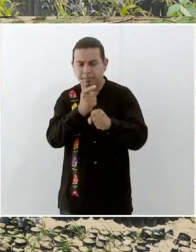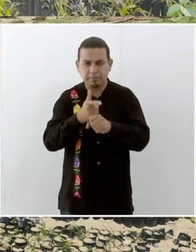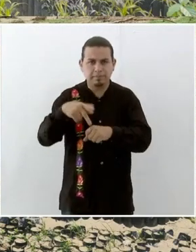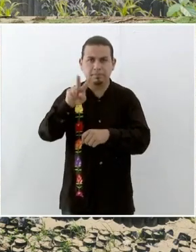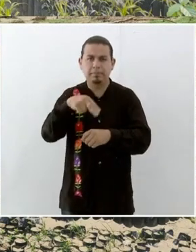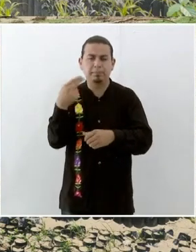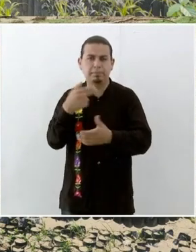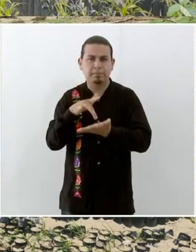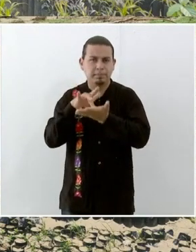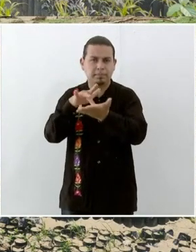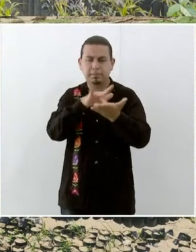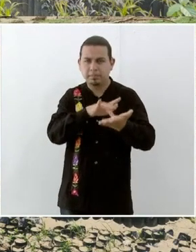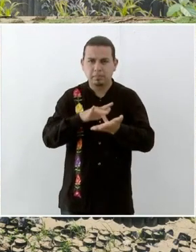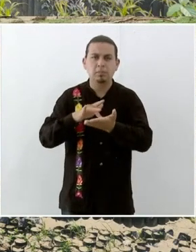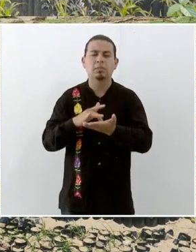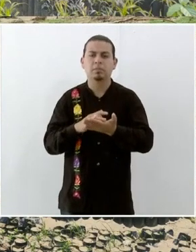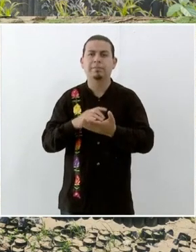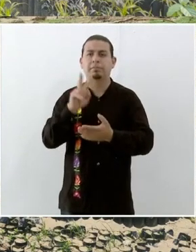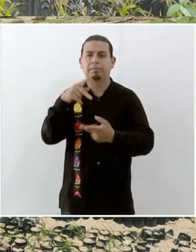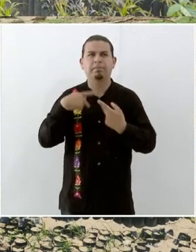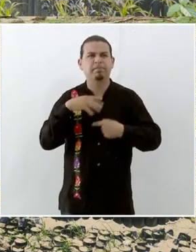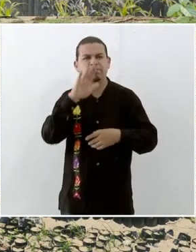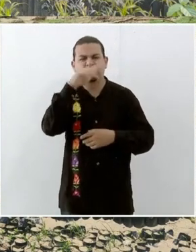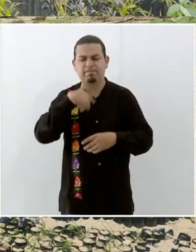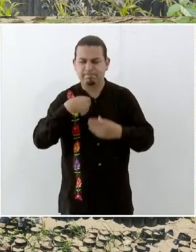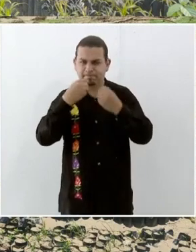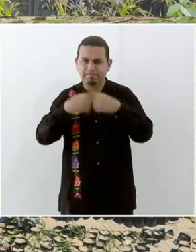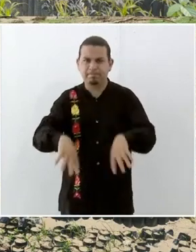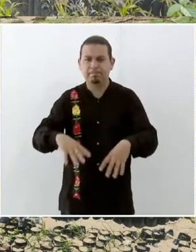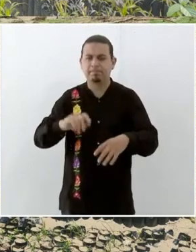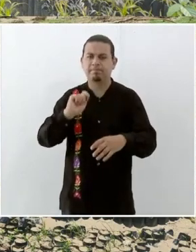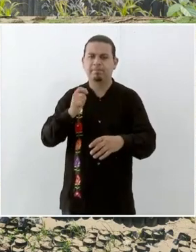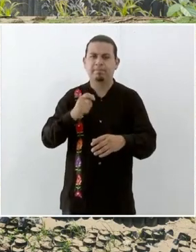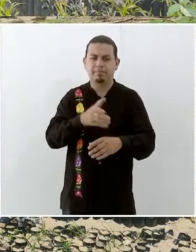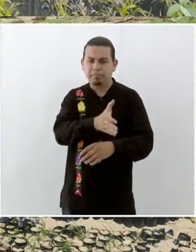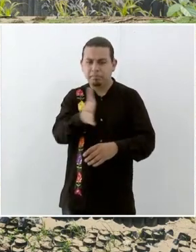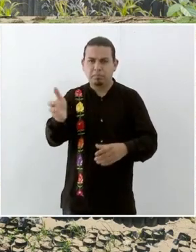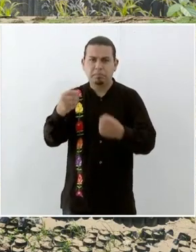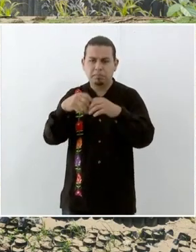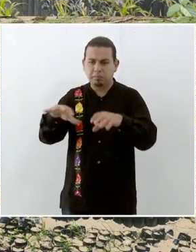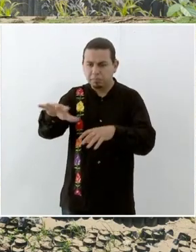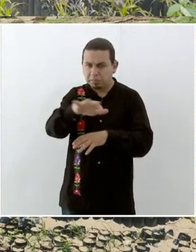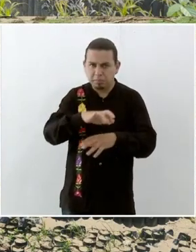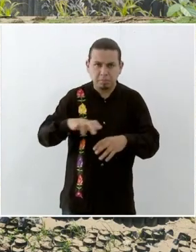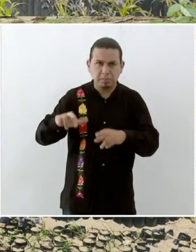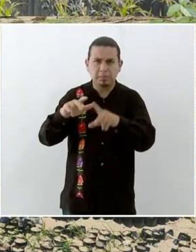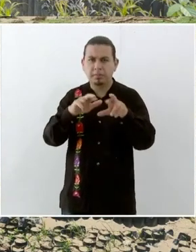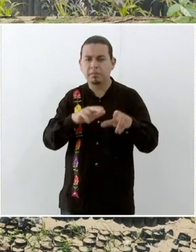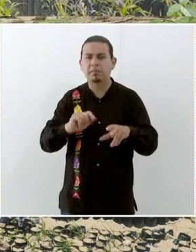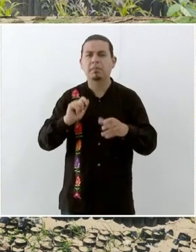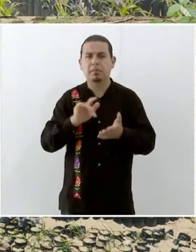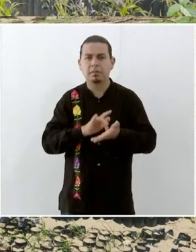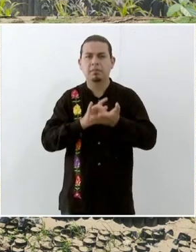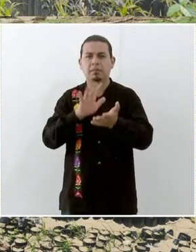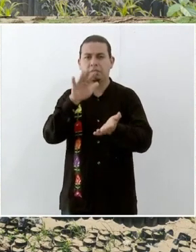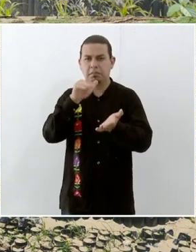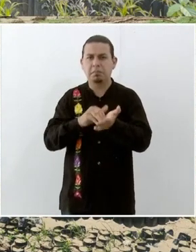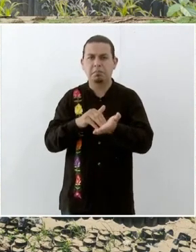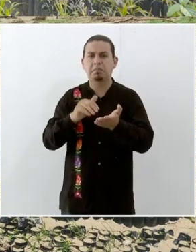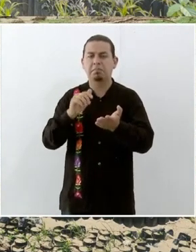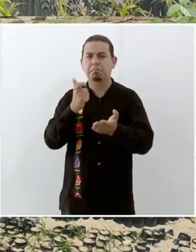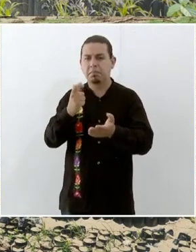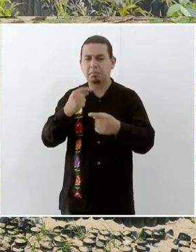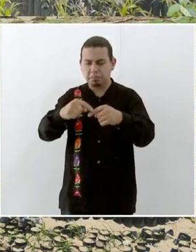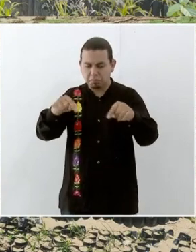manifestaron haber perdido maíz, frijol y otros de ciclo corto, se otorgarán 5 mil pesos.